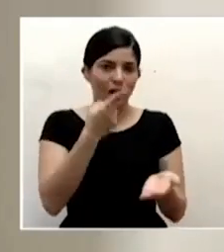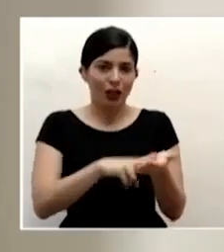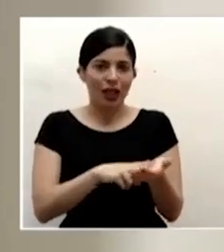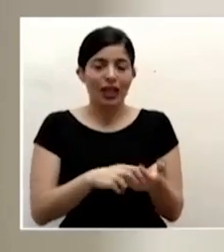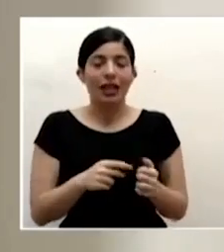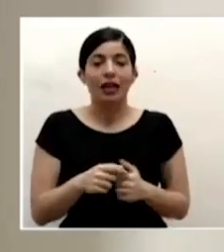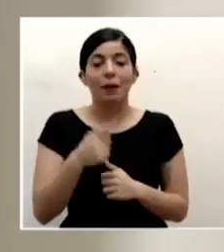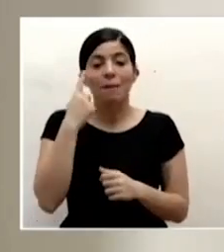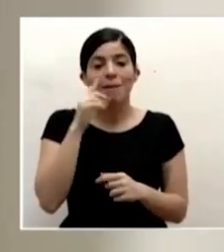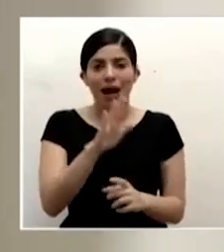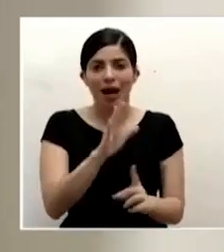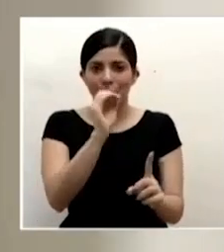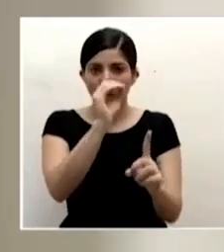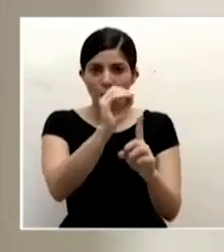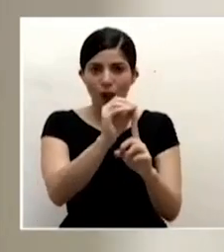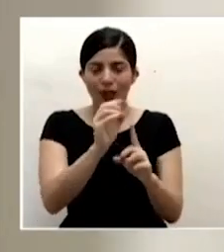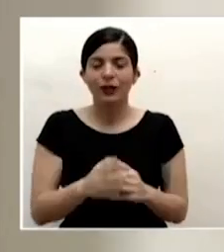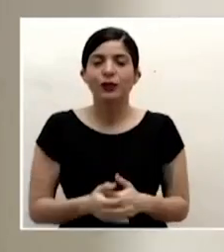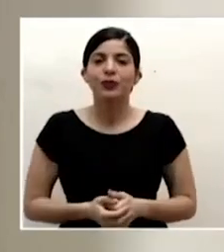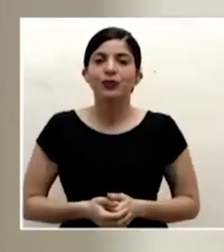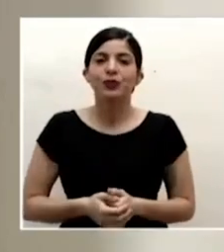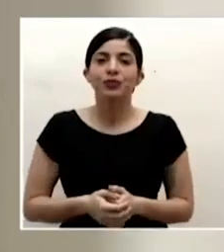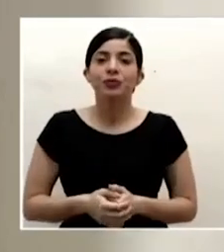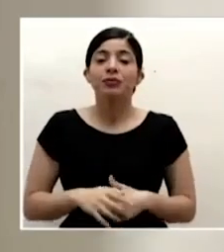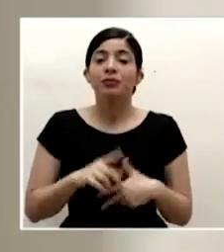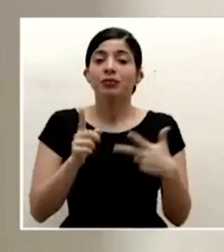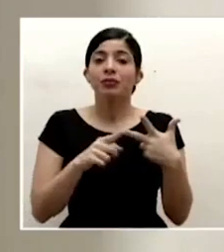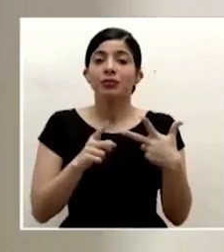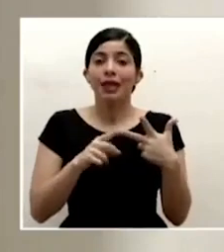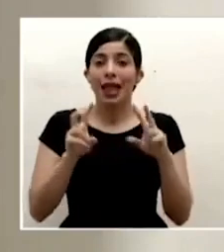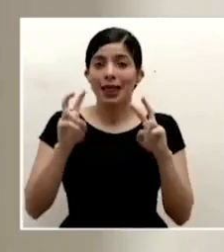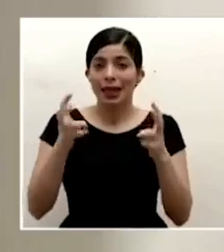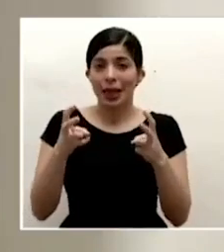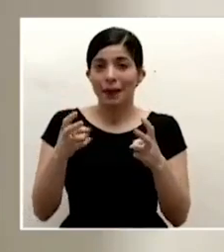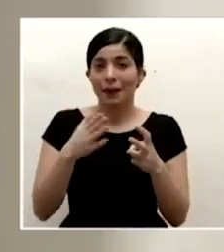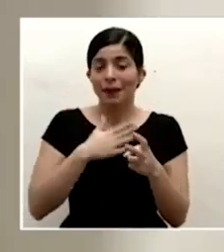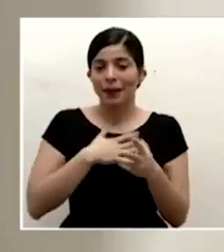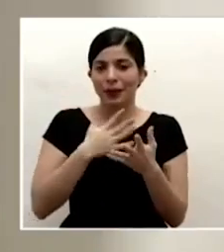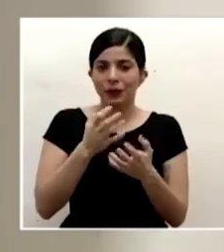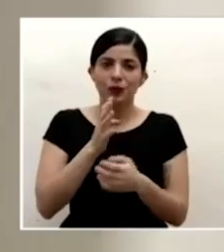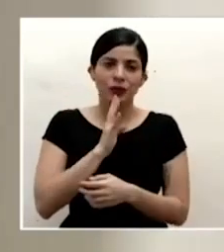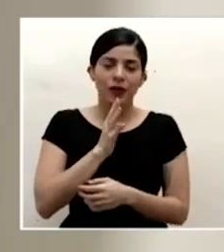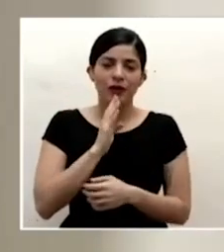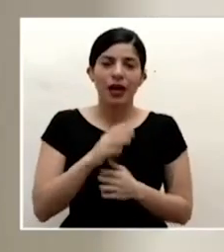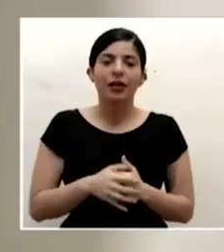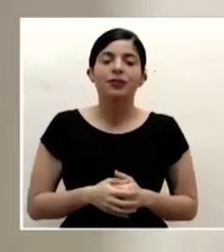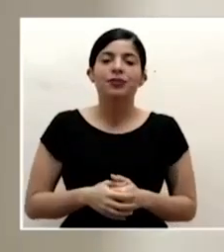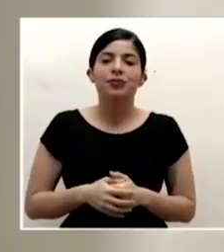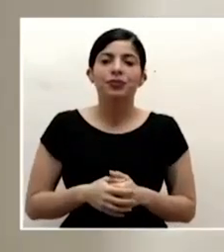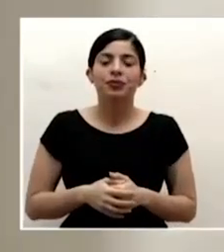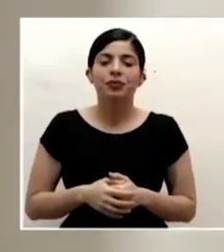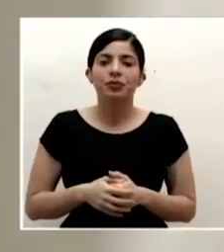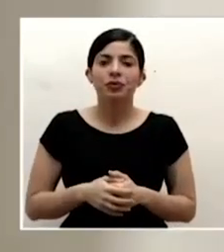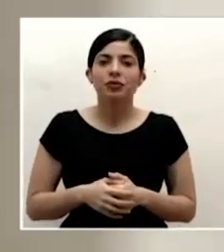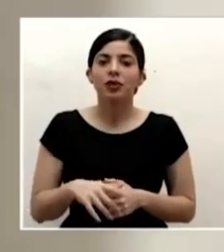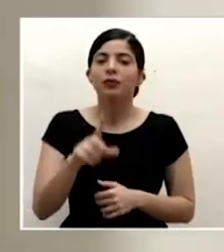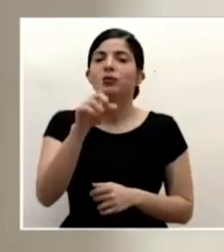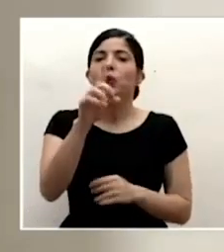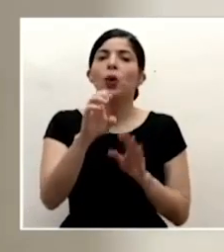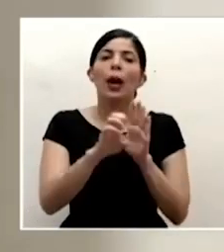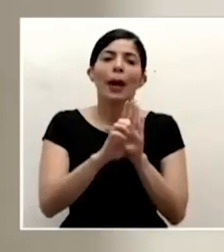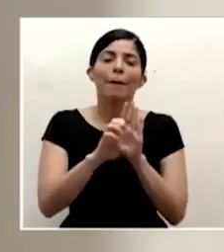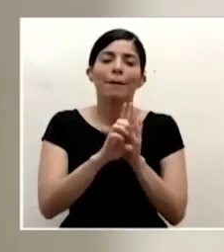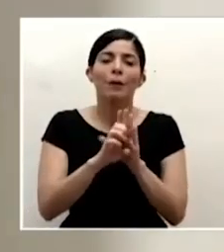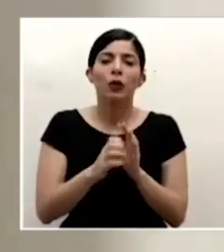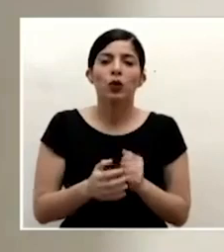fin tercer tema que quisiera abordar es un ejemplo de la